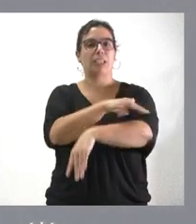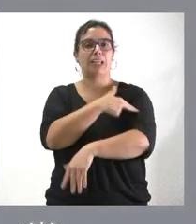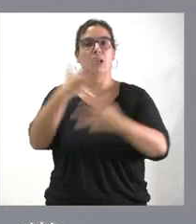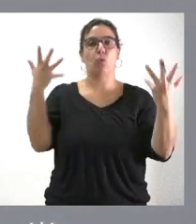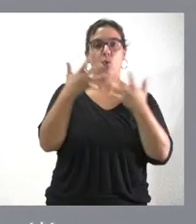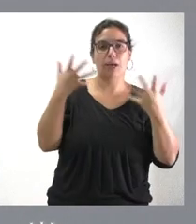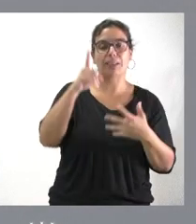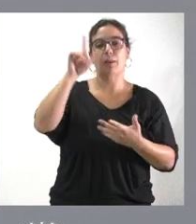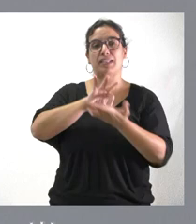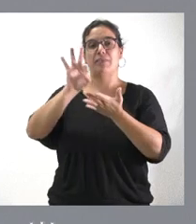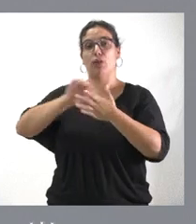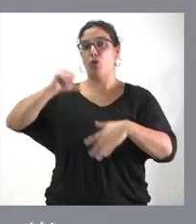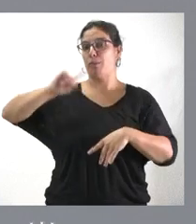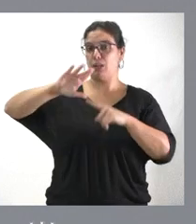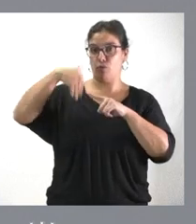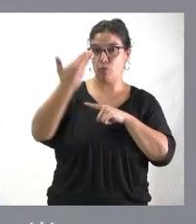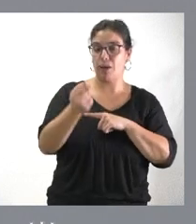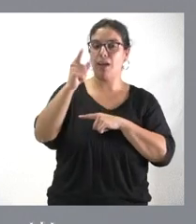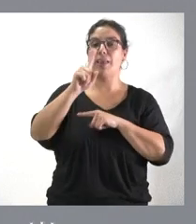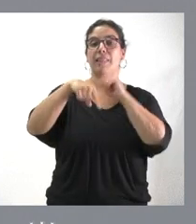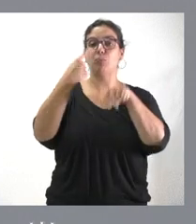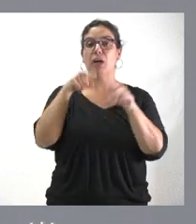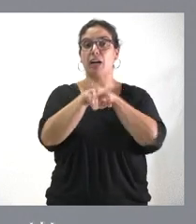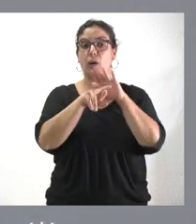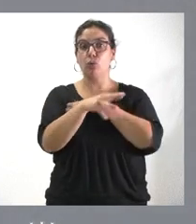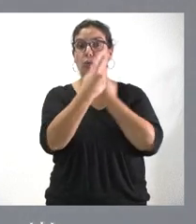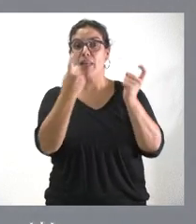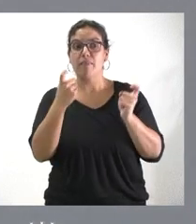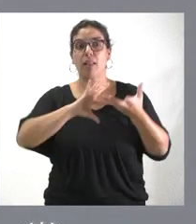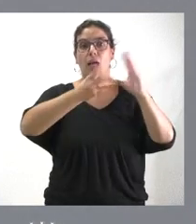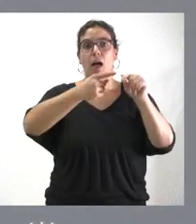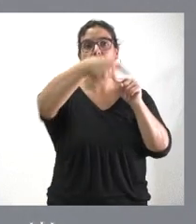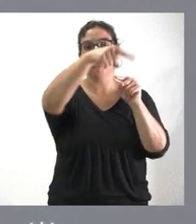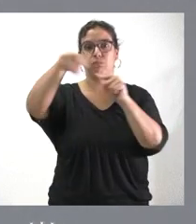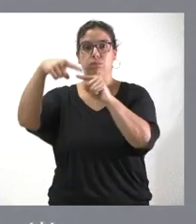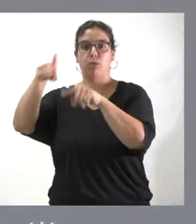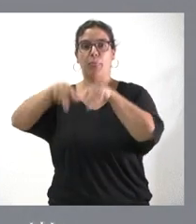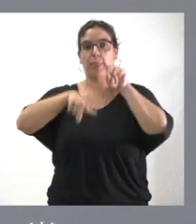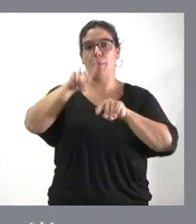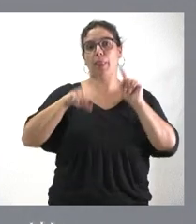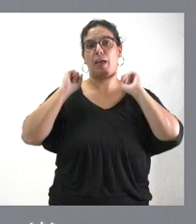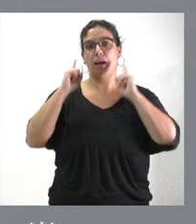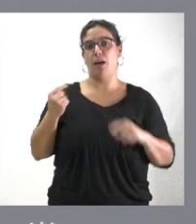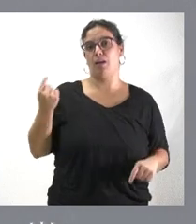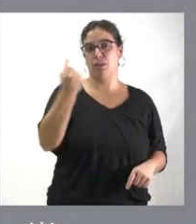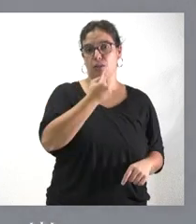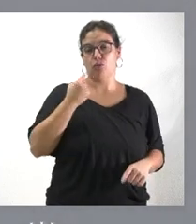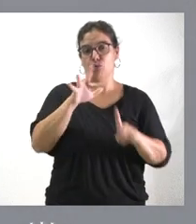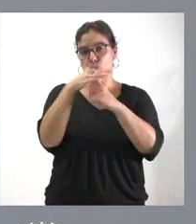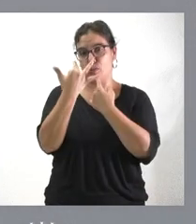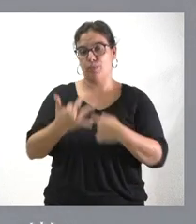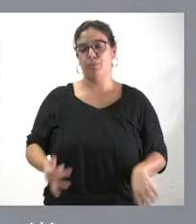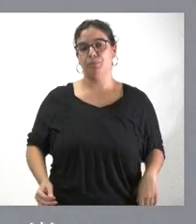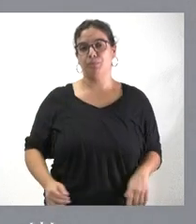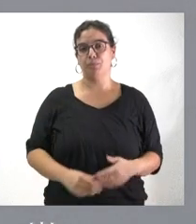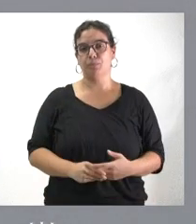y de ahí derivar los recursos que sean oportunos, que sean pertinentes según cada una de las circunstancias.